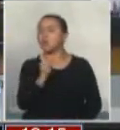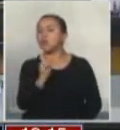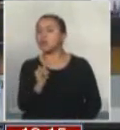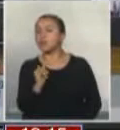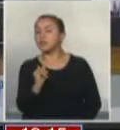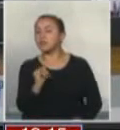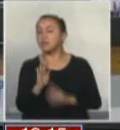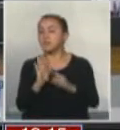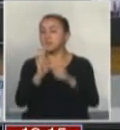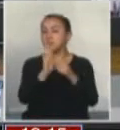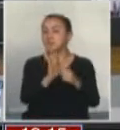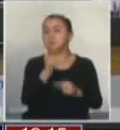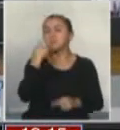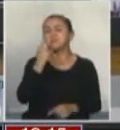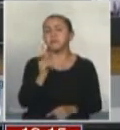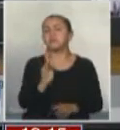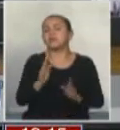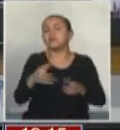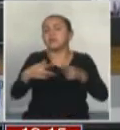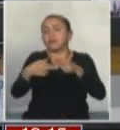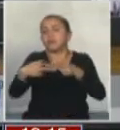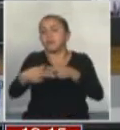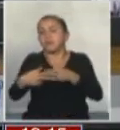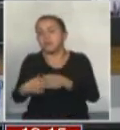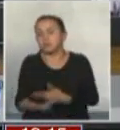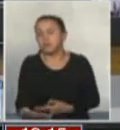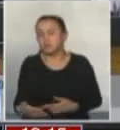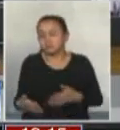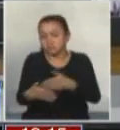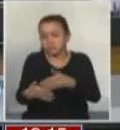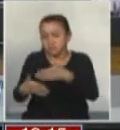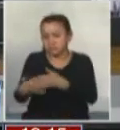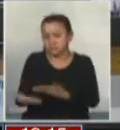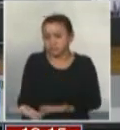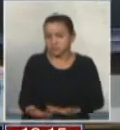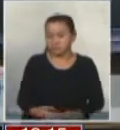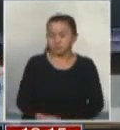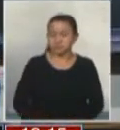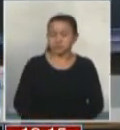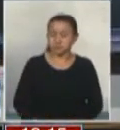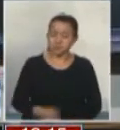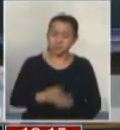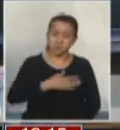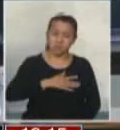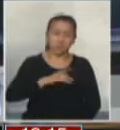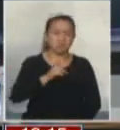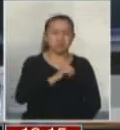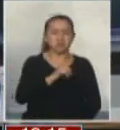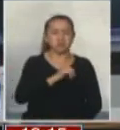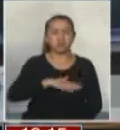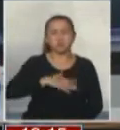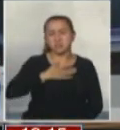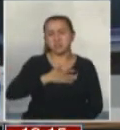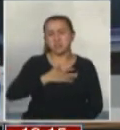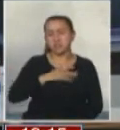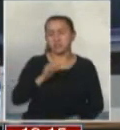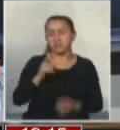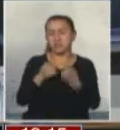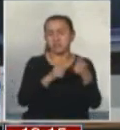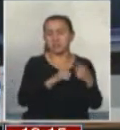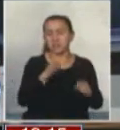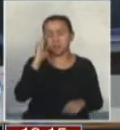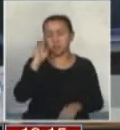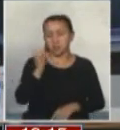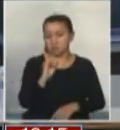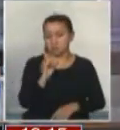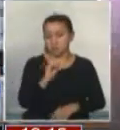poniendo los peros en esta iniciativa? A ver, mire, yo no siento que, por supuesto, hay distintas opiniones